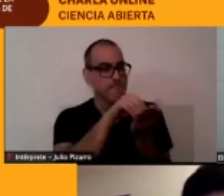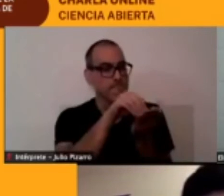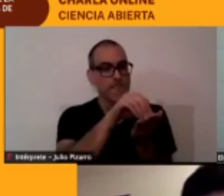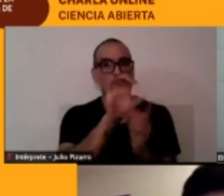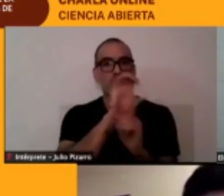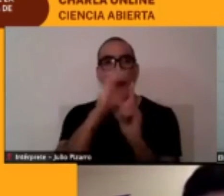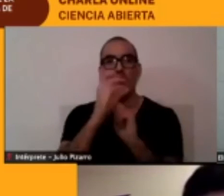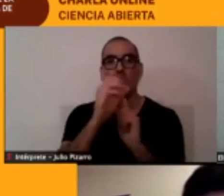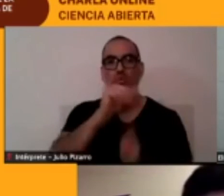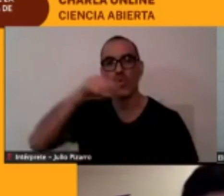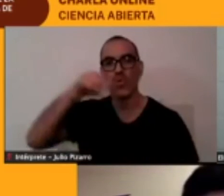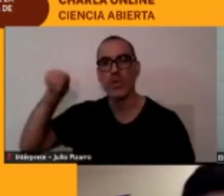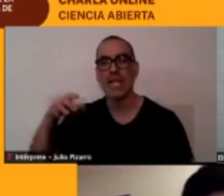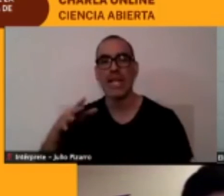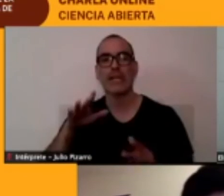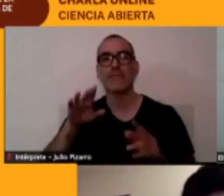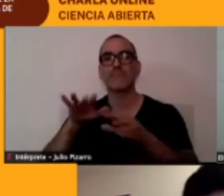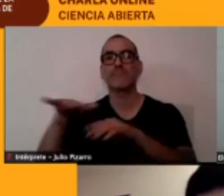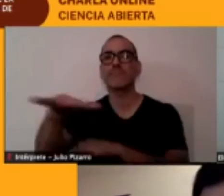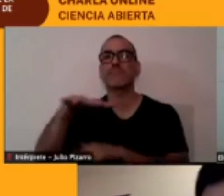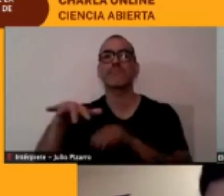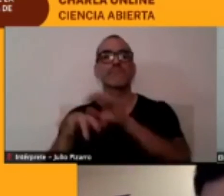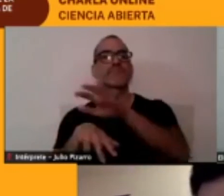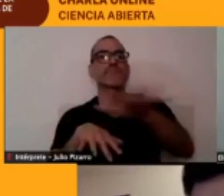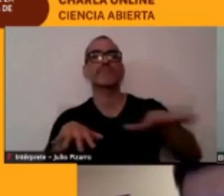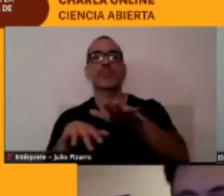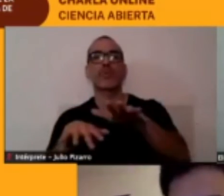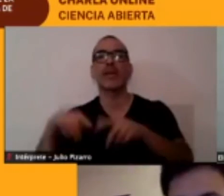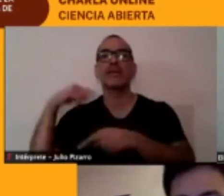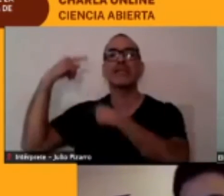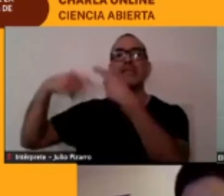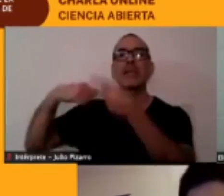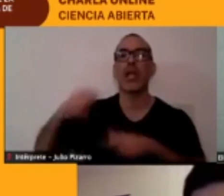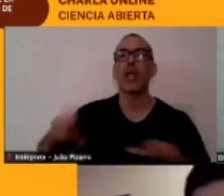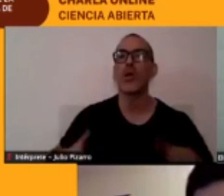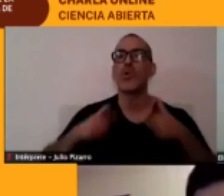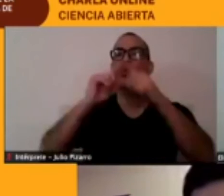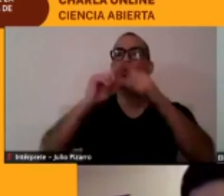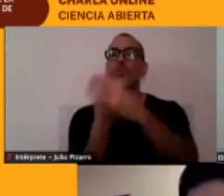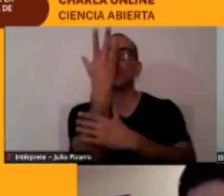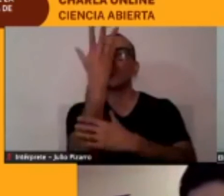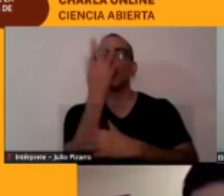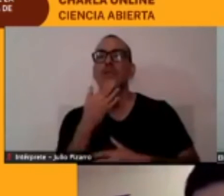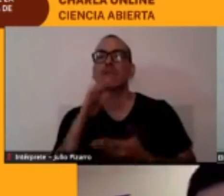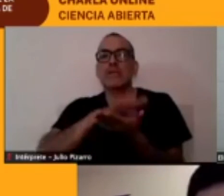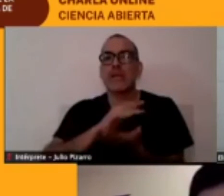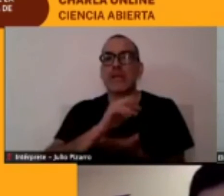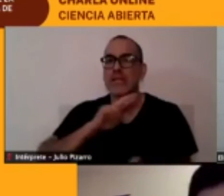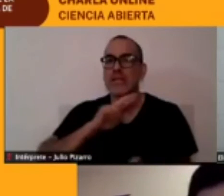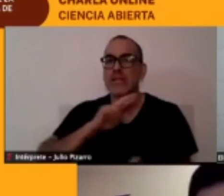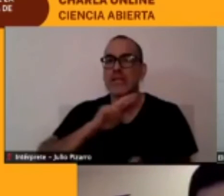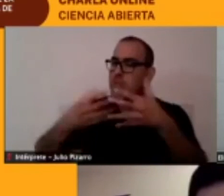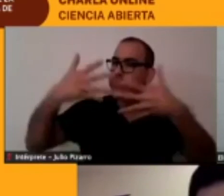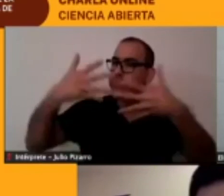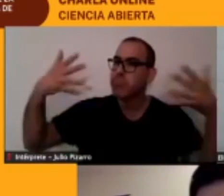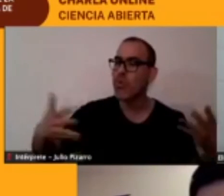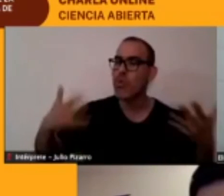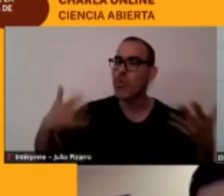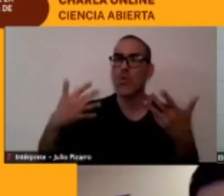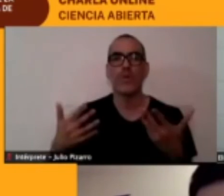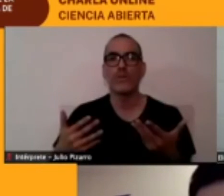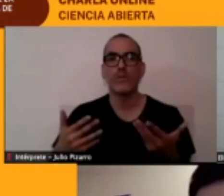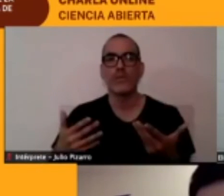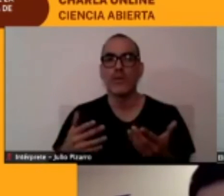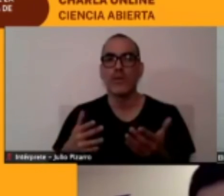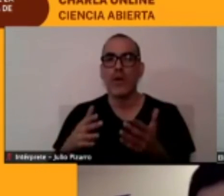ámbitos sus leyendas sus volcanes sus ceremonias hay muchísimo material acerca de eso